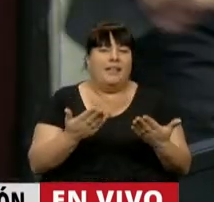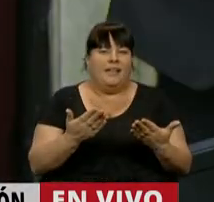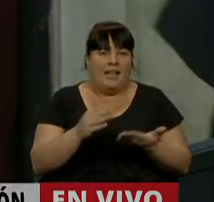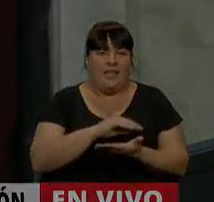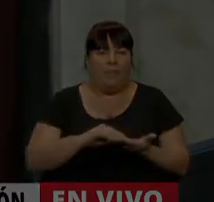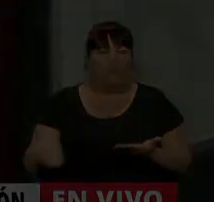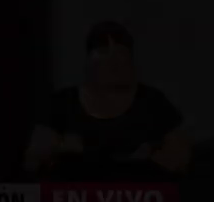Gracias, diputada. Gracias.